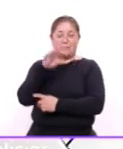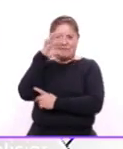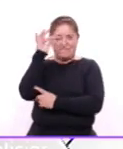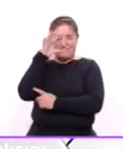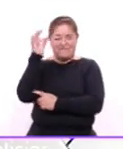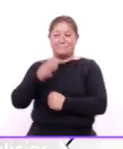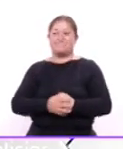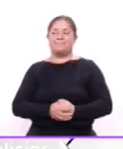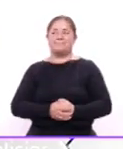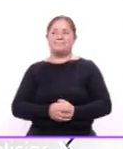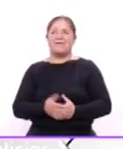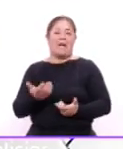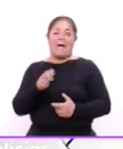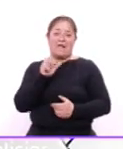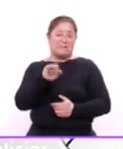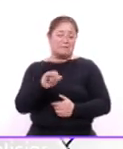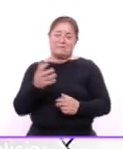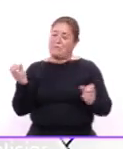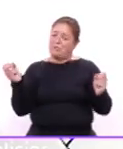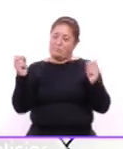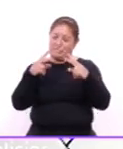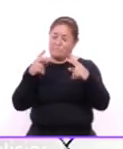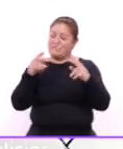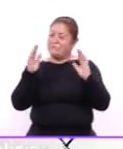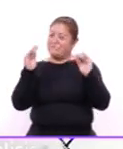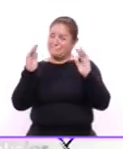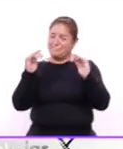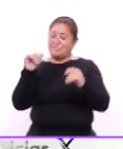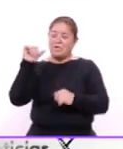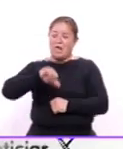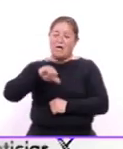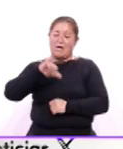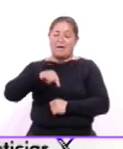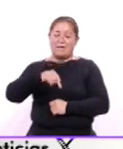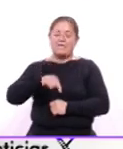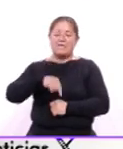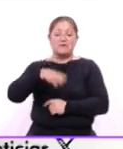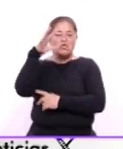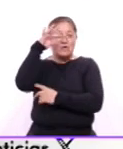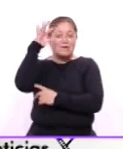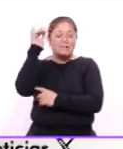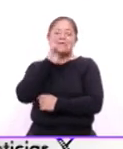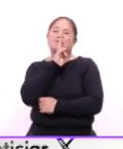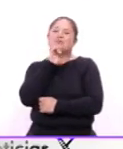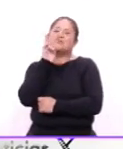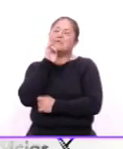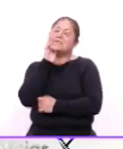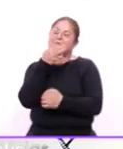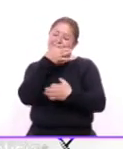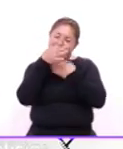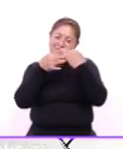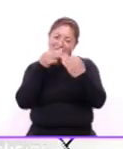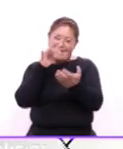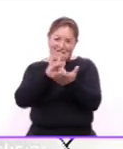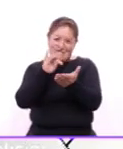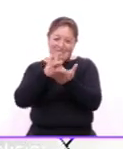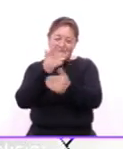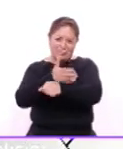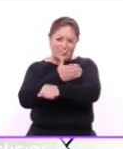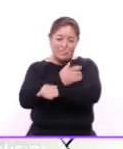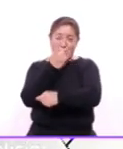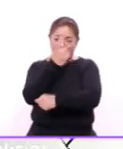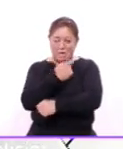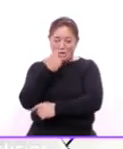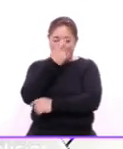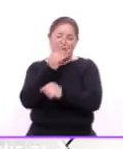Con esta información nos despedimos por el día de hoy aquí en Coracid en Noticias le agradecemos muchísimo que nos haya acompañado durante esta